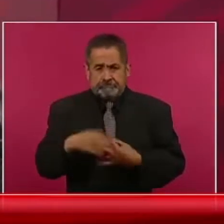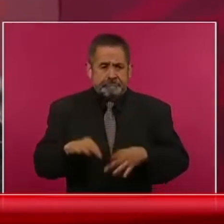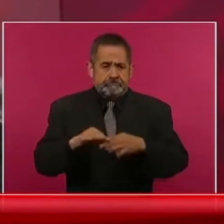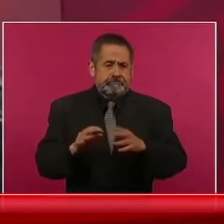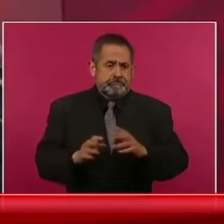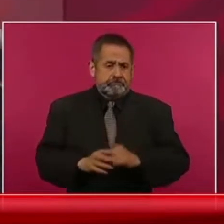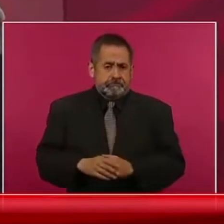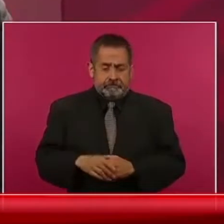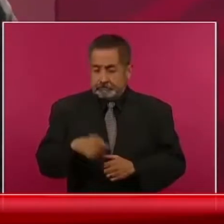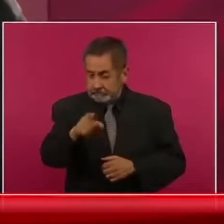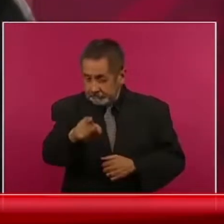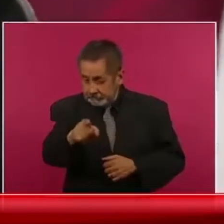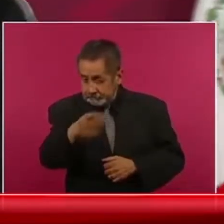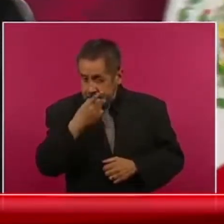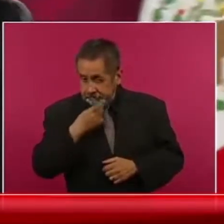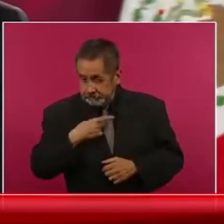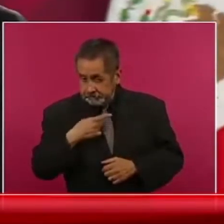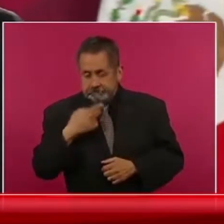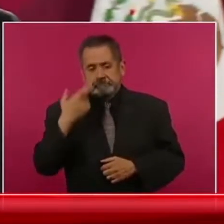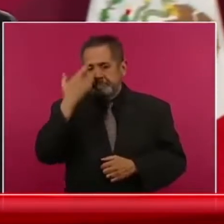entonces eso se va a revisar.